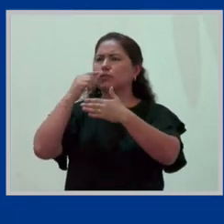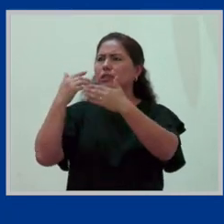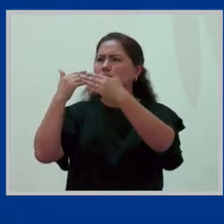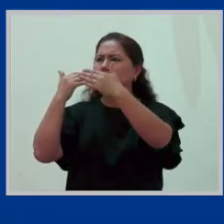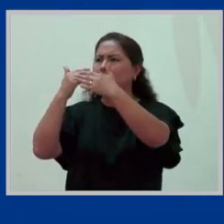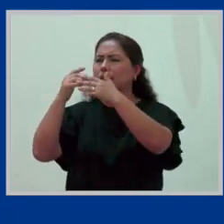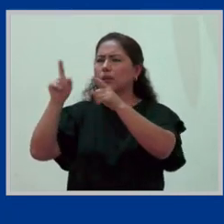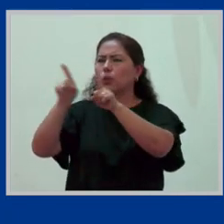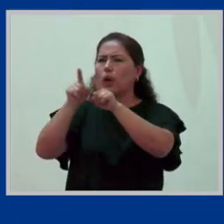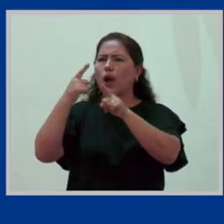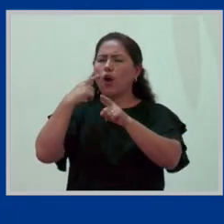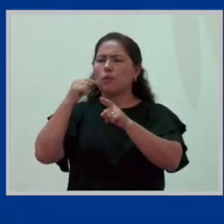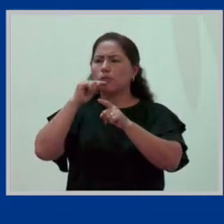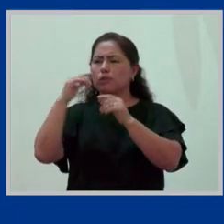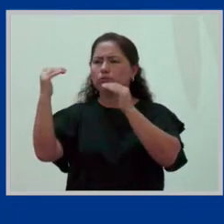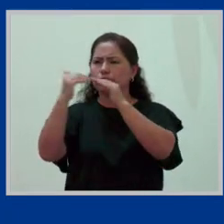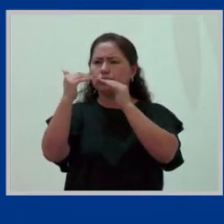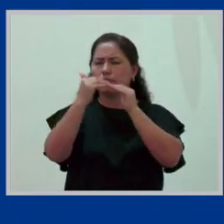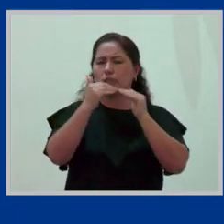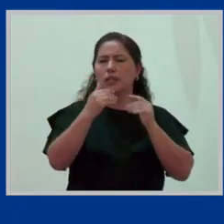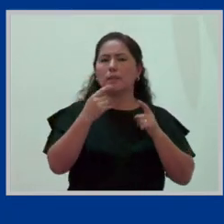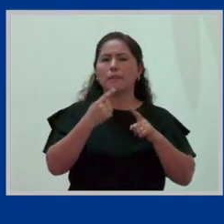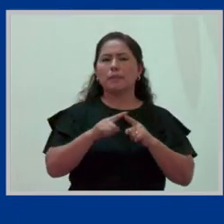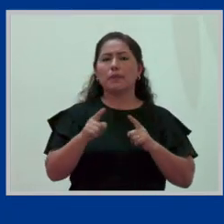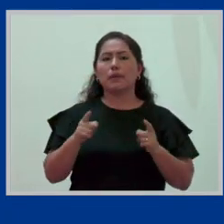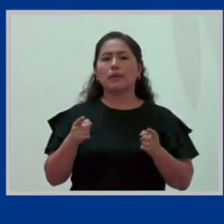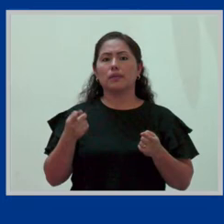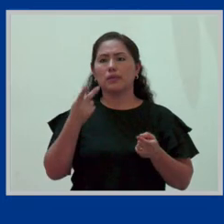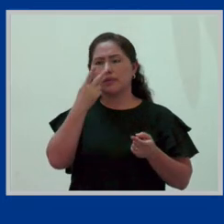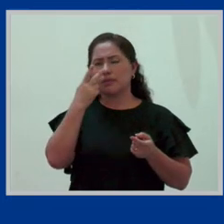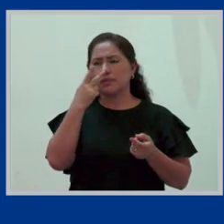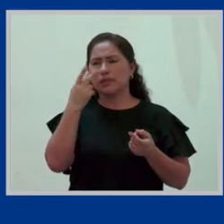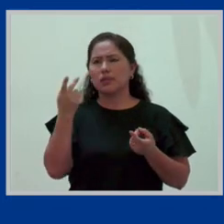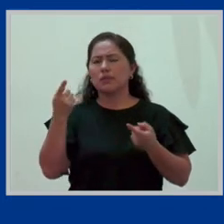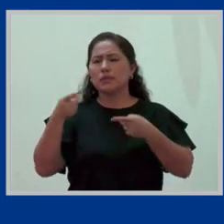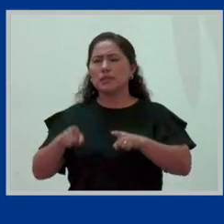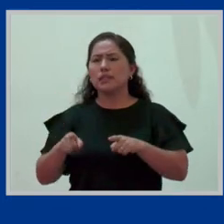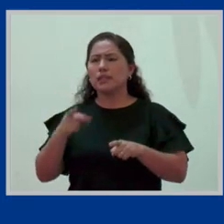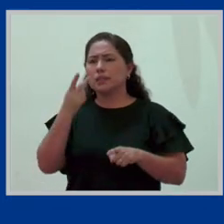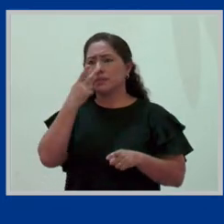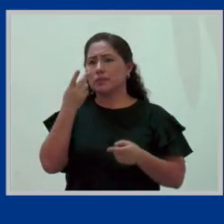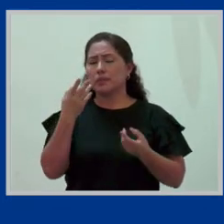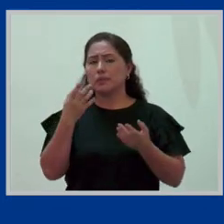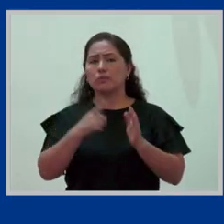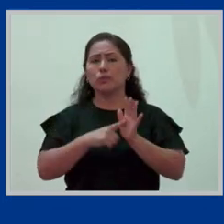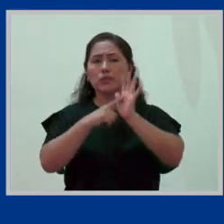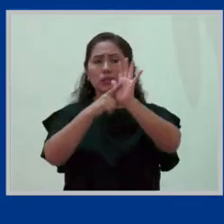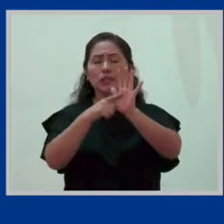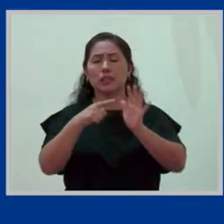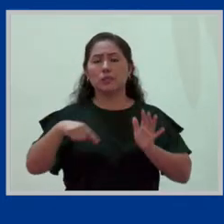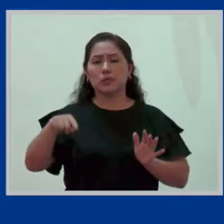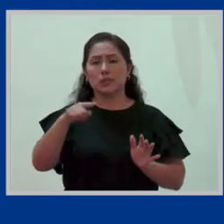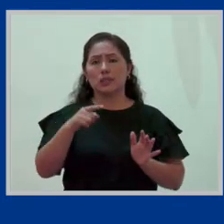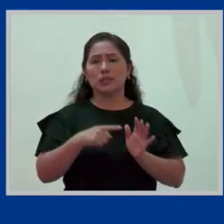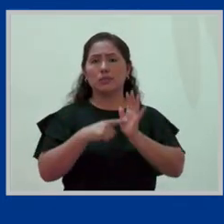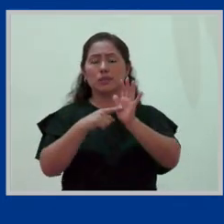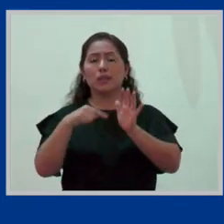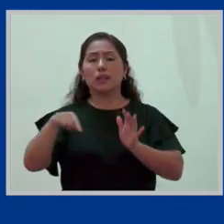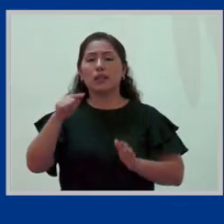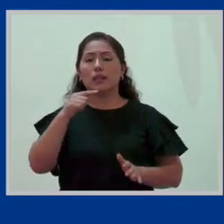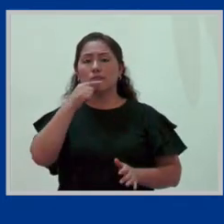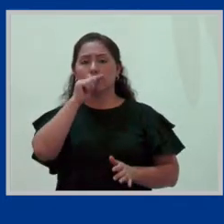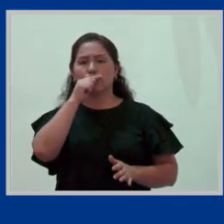ganan lo mismo. Pero lo que había pasado, que leer el panorama completo, es que, lo que veníamos comentando, las mujeres